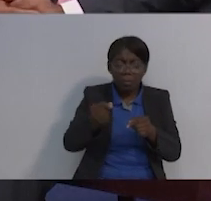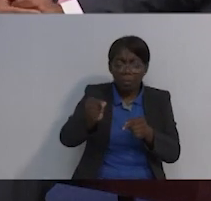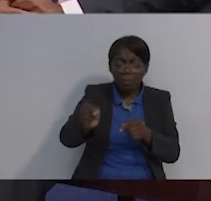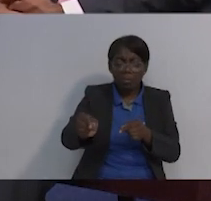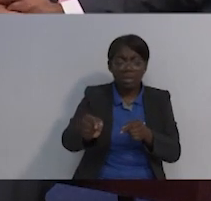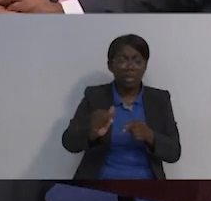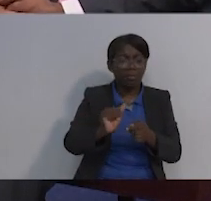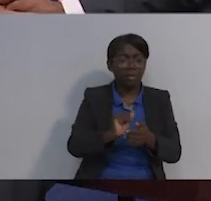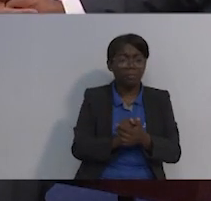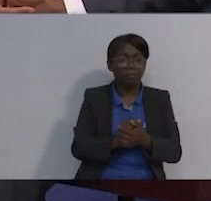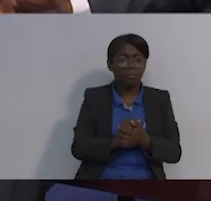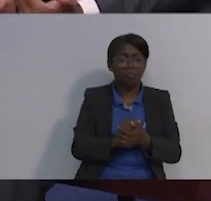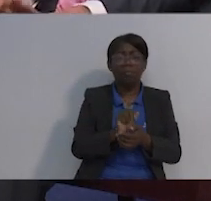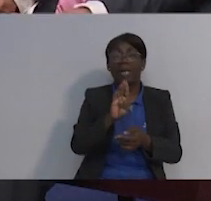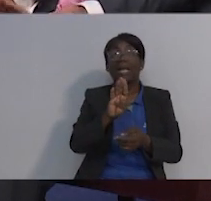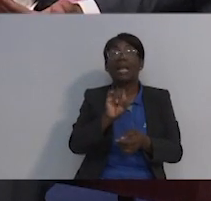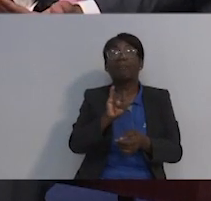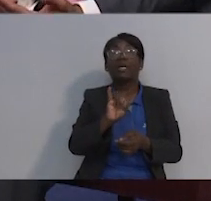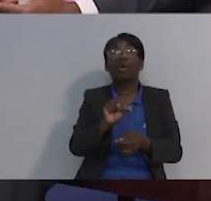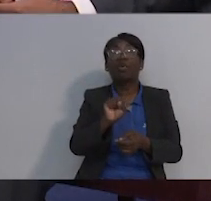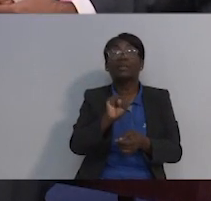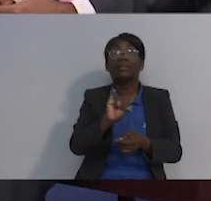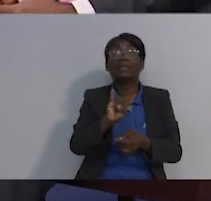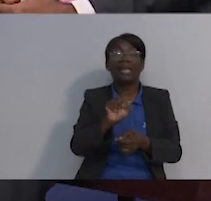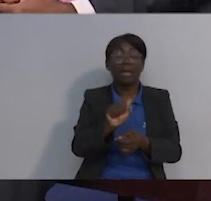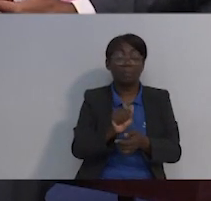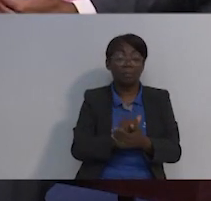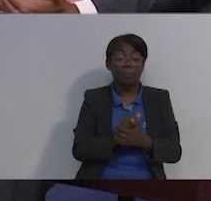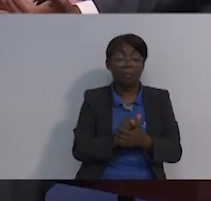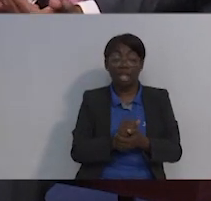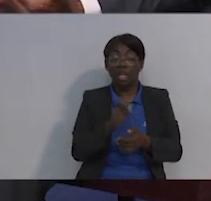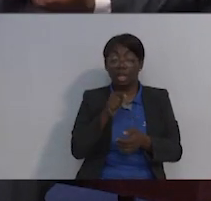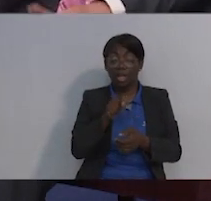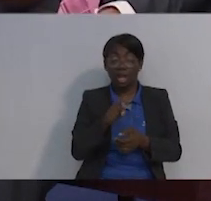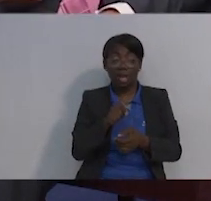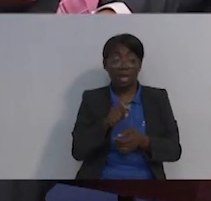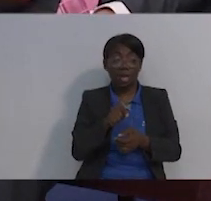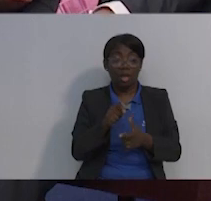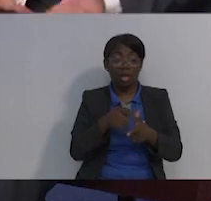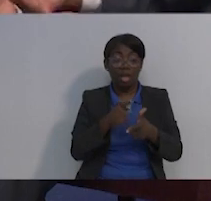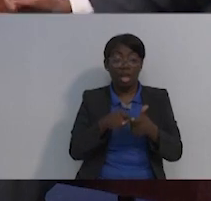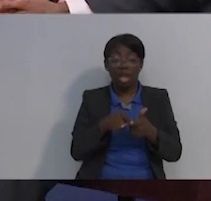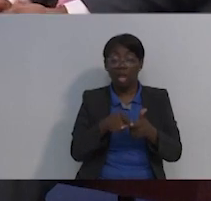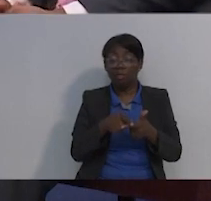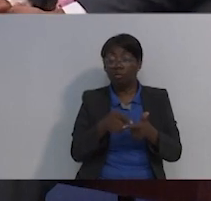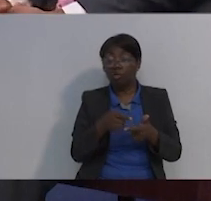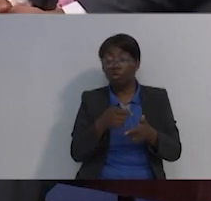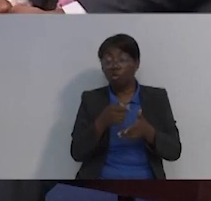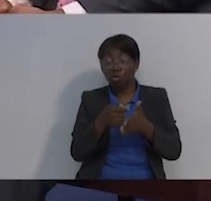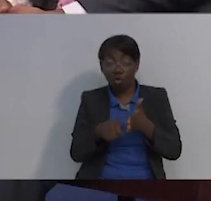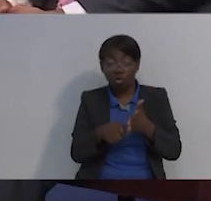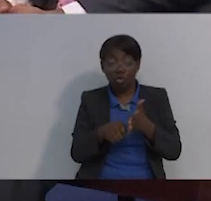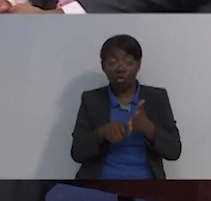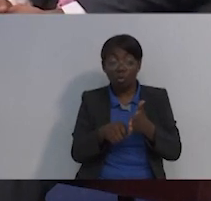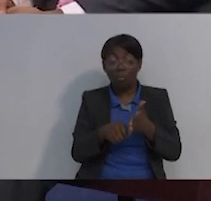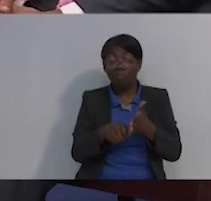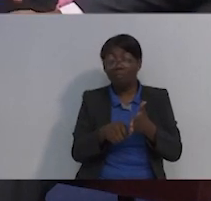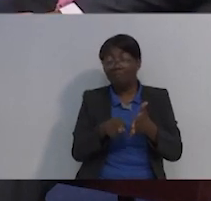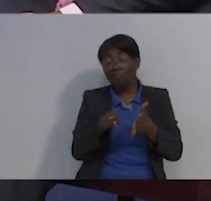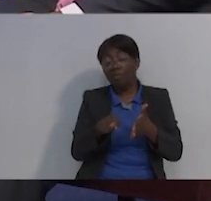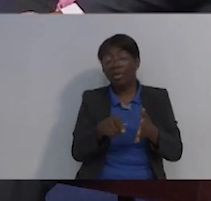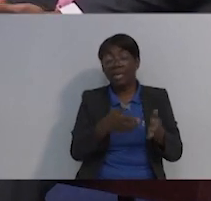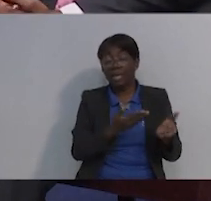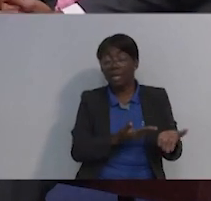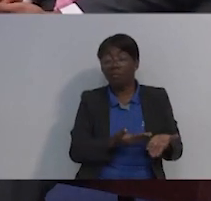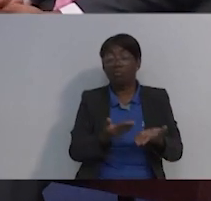para que le haga la biopsia y ellos conllevan el costo de la biopsia de ese laboratorio para que